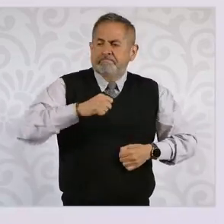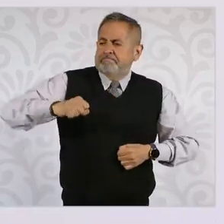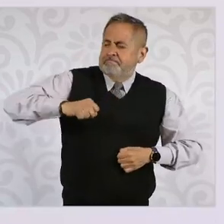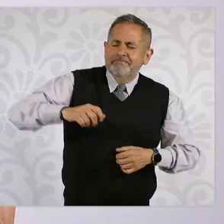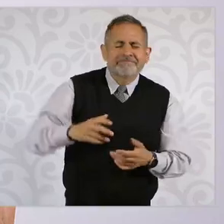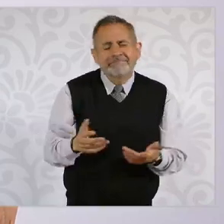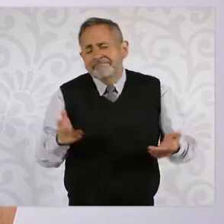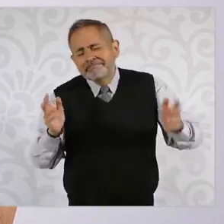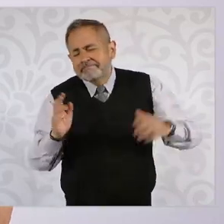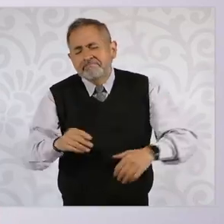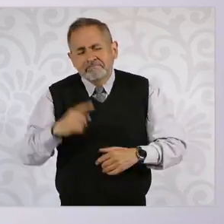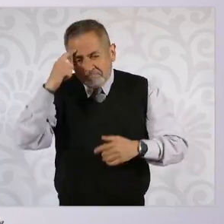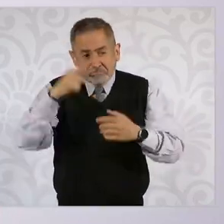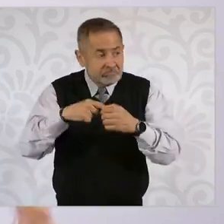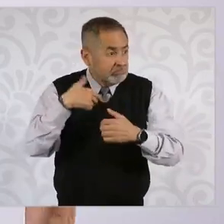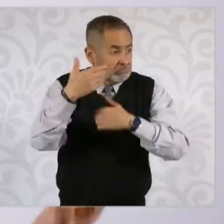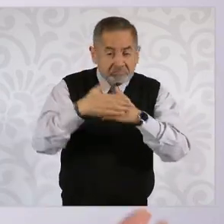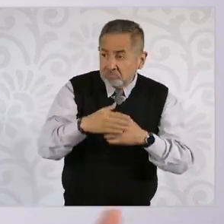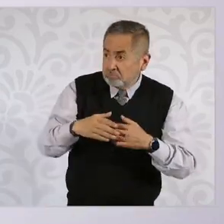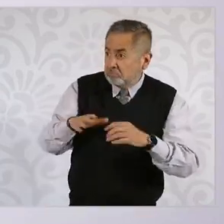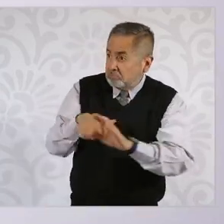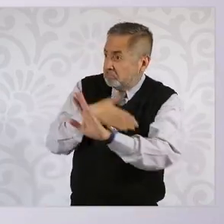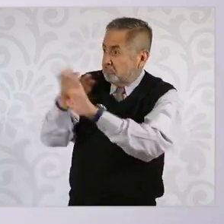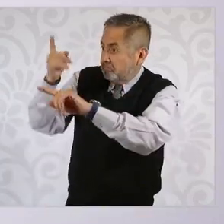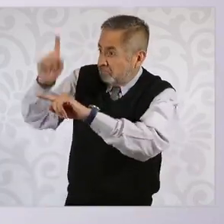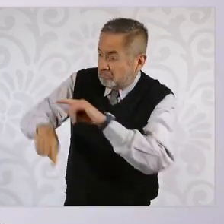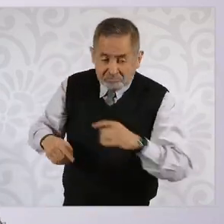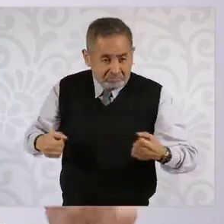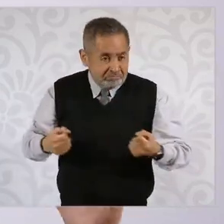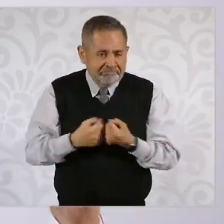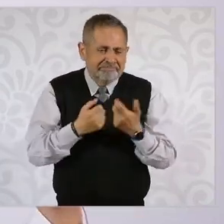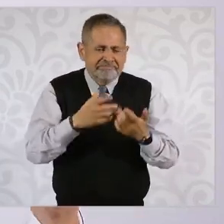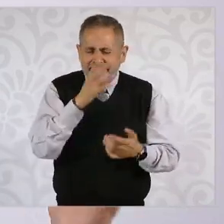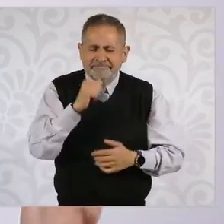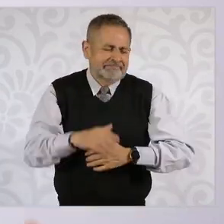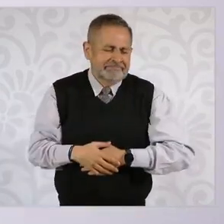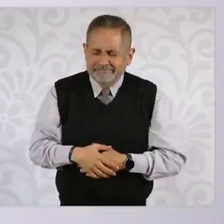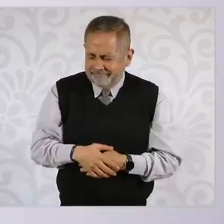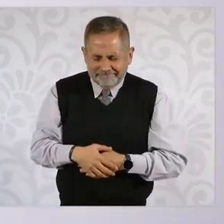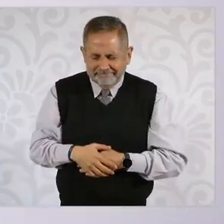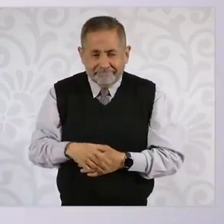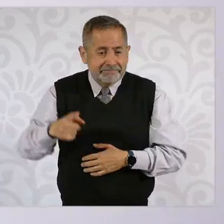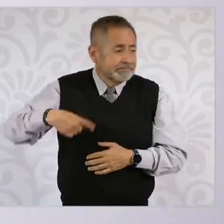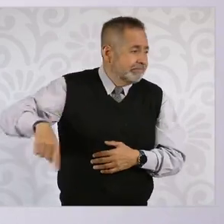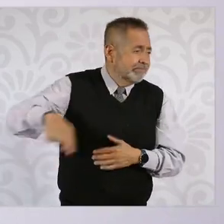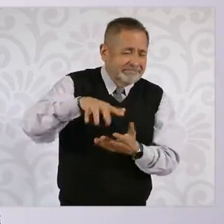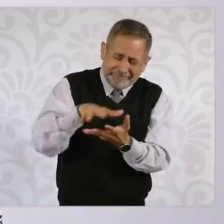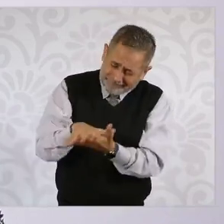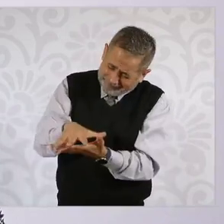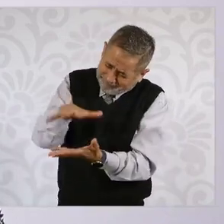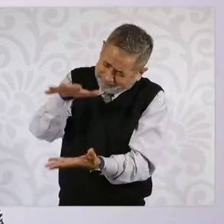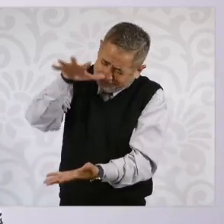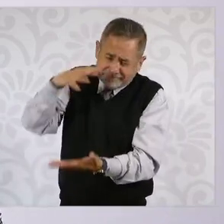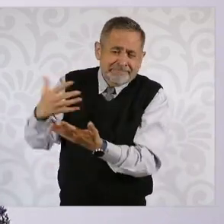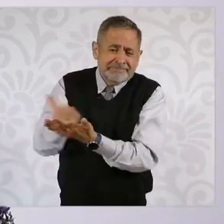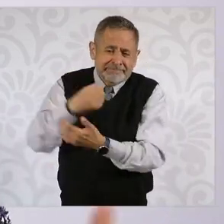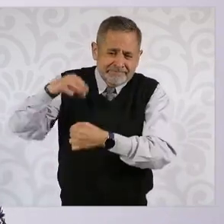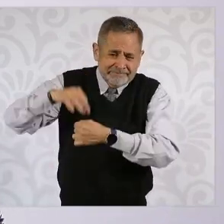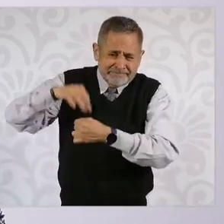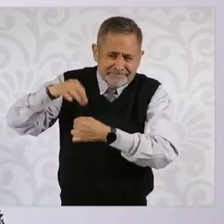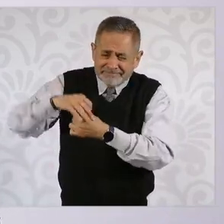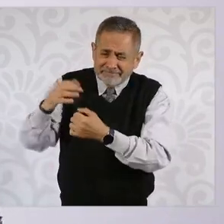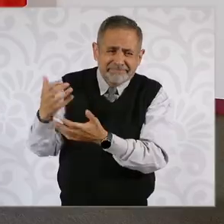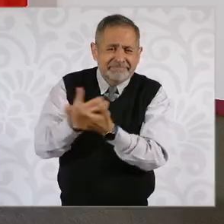nosotros se ganó por una amplísima mayoría, casi